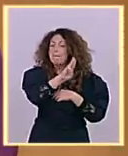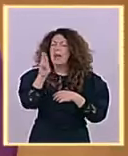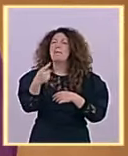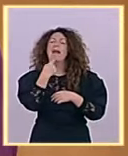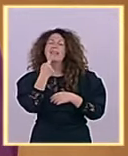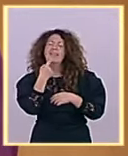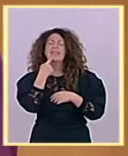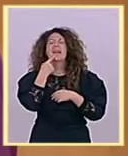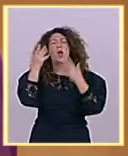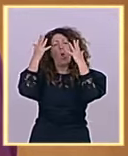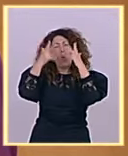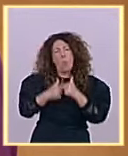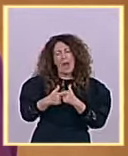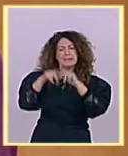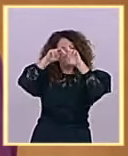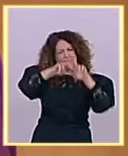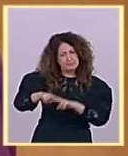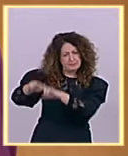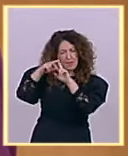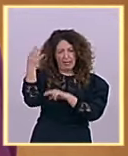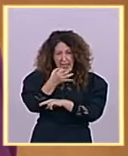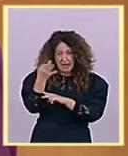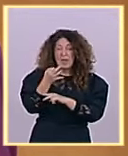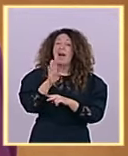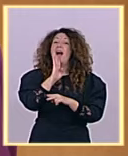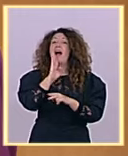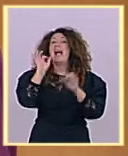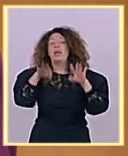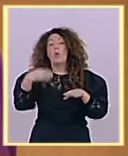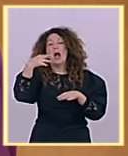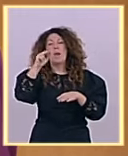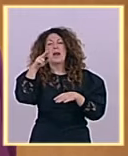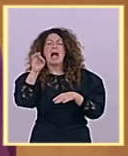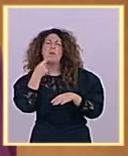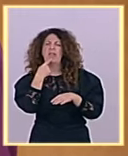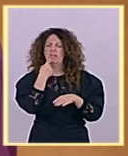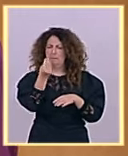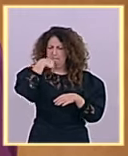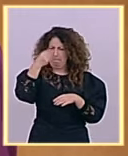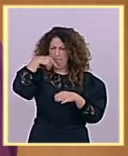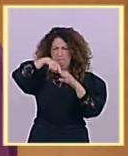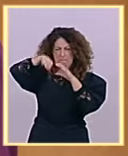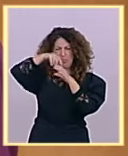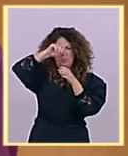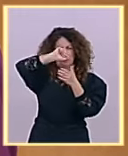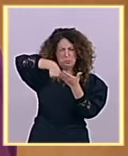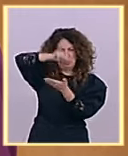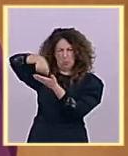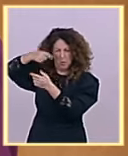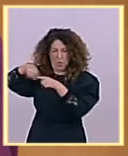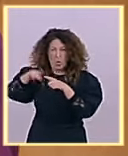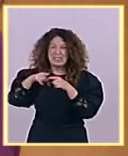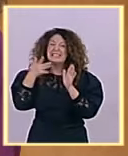señor Bravo, de agujeros, es cuando ustedes se están preparando, lo hicieron durante el gobierno de Zapatero,